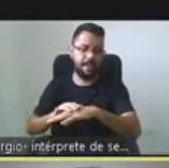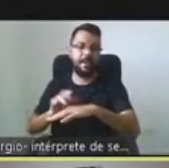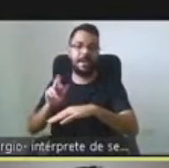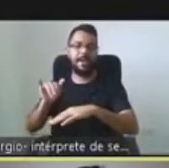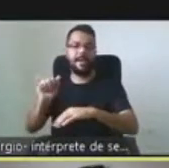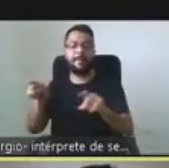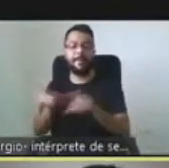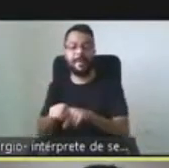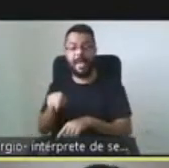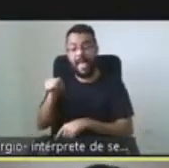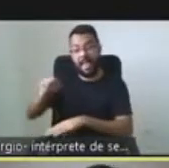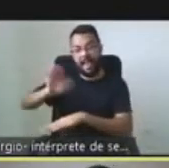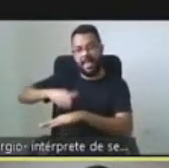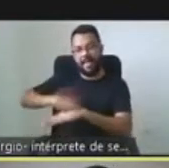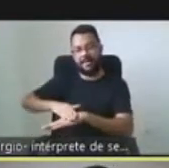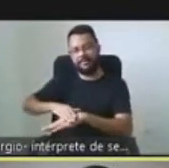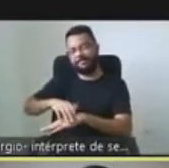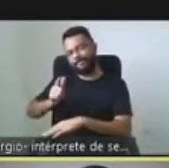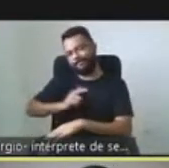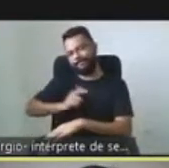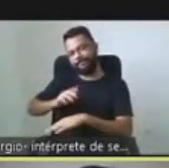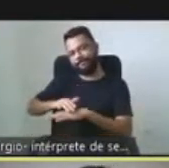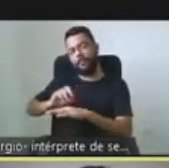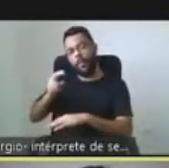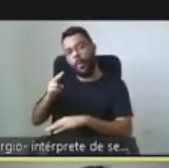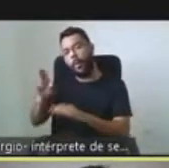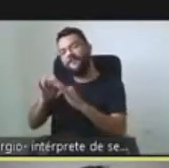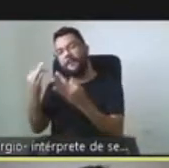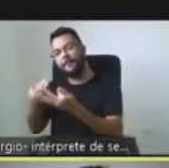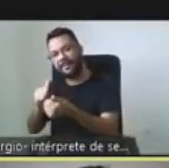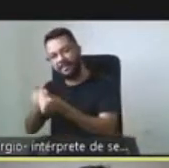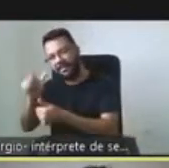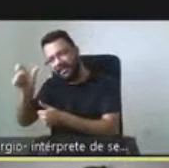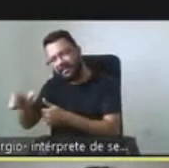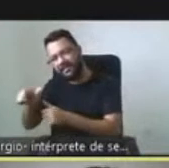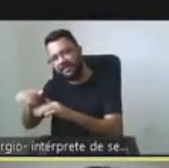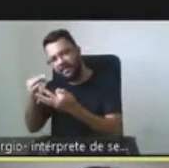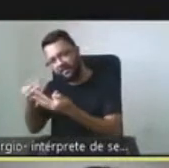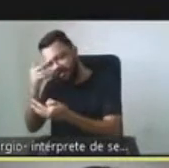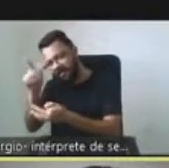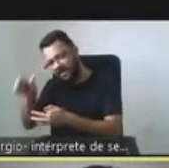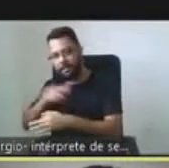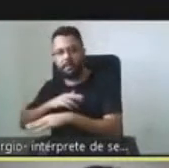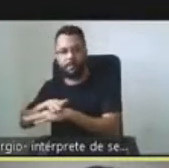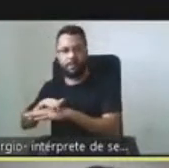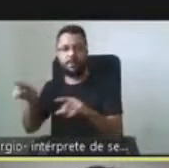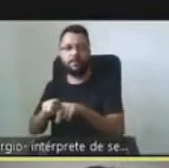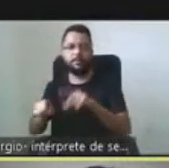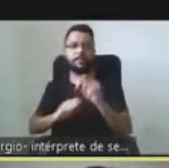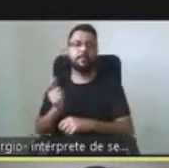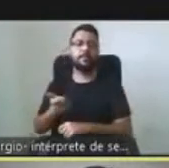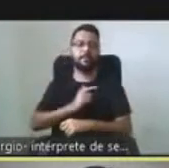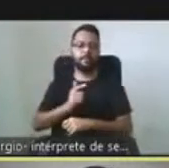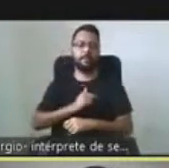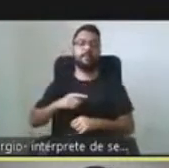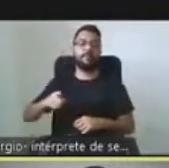persona o porque son familiares directos de alguien con una enfermedad poco frecuente. Además están sumamente conscientes